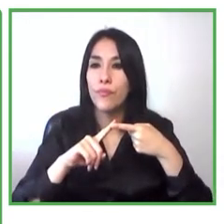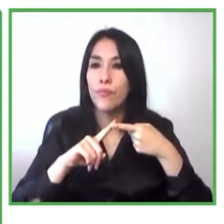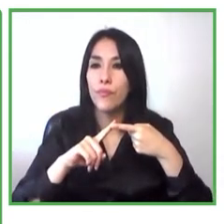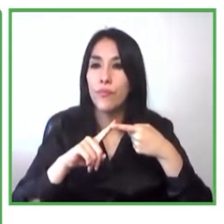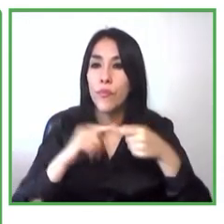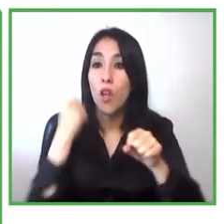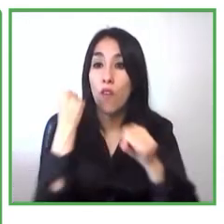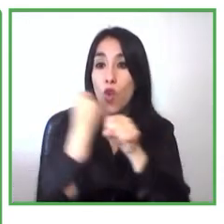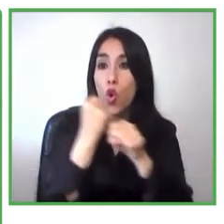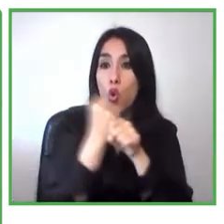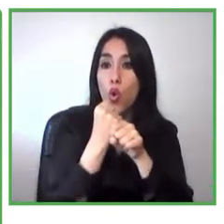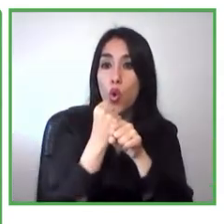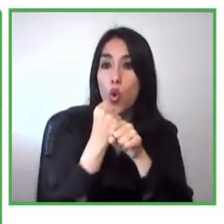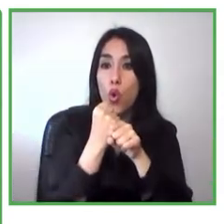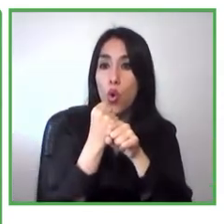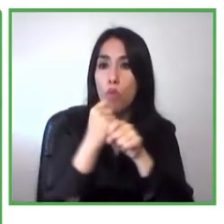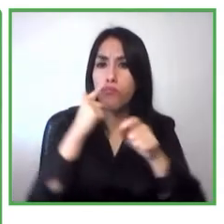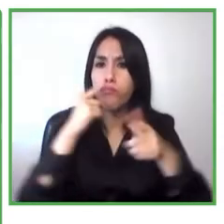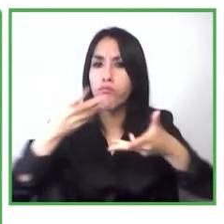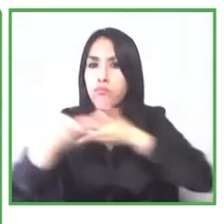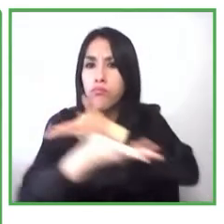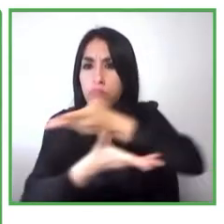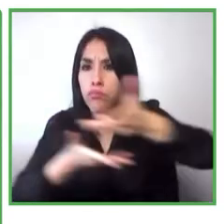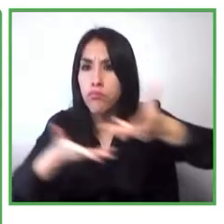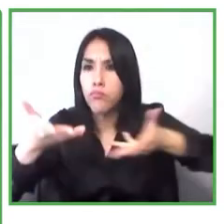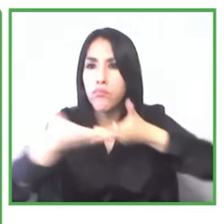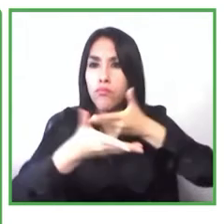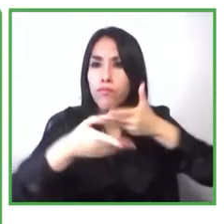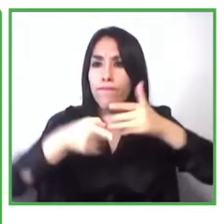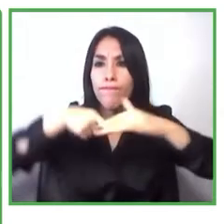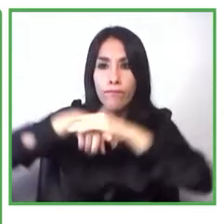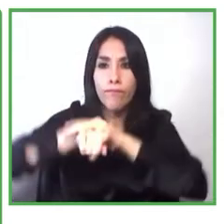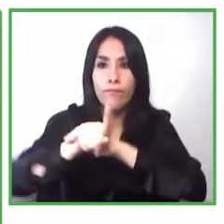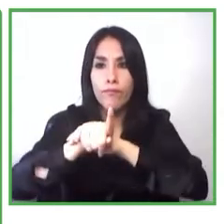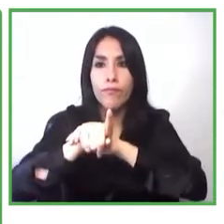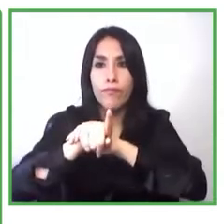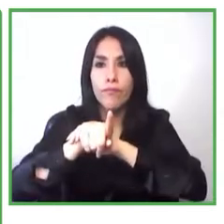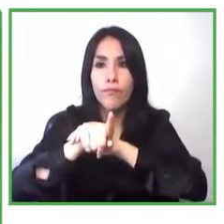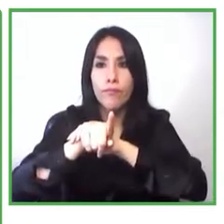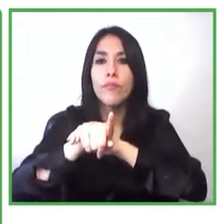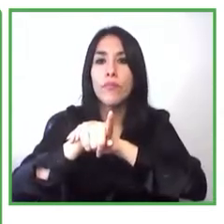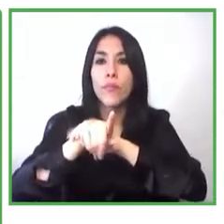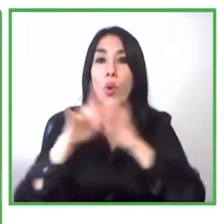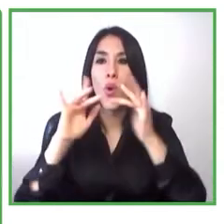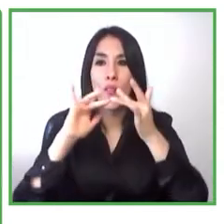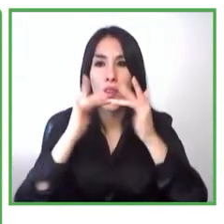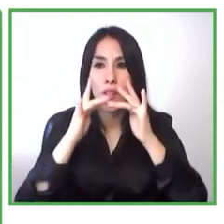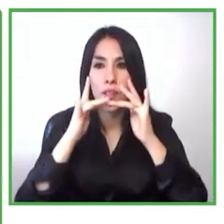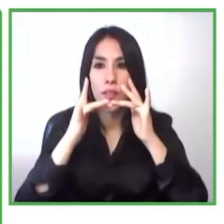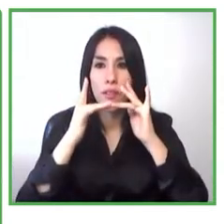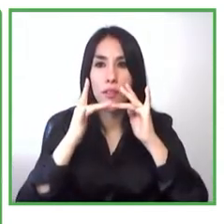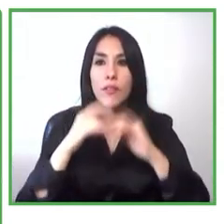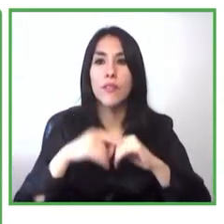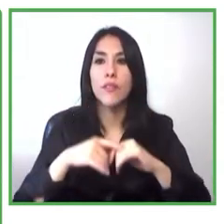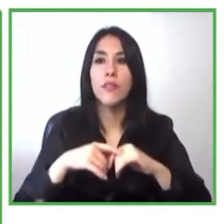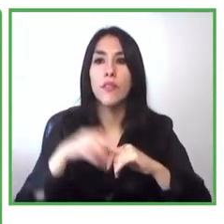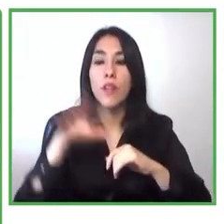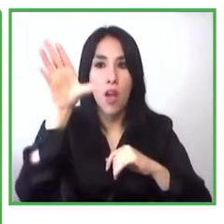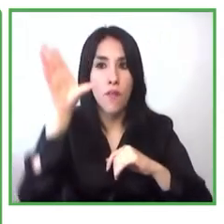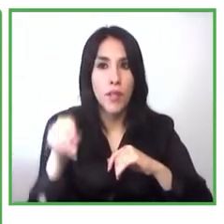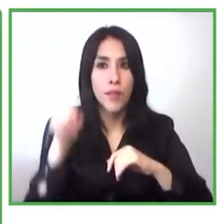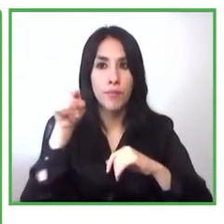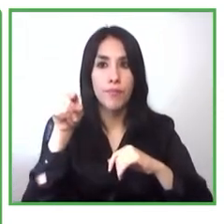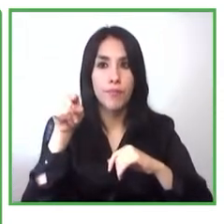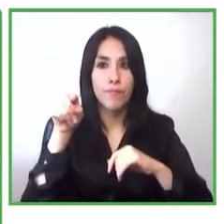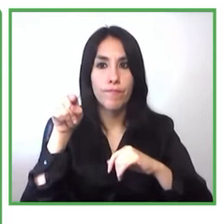en el Congo el internet no está disponible tan extensamente incluso si tienes una idea comercial o